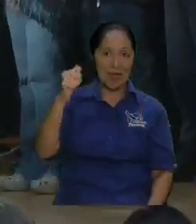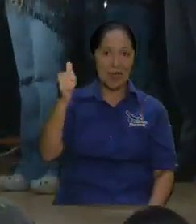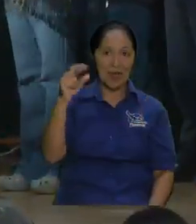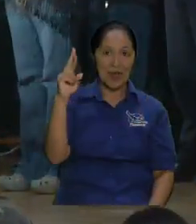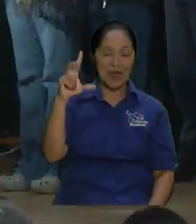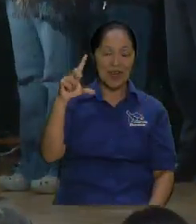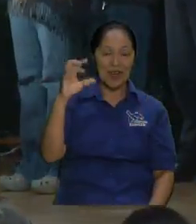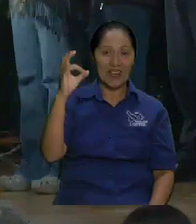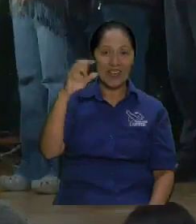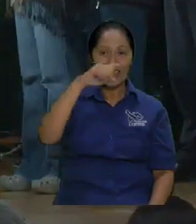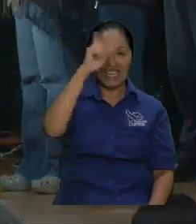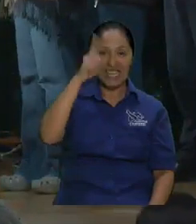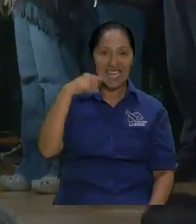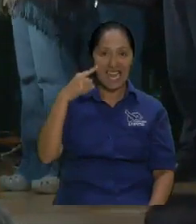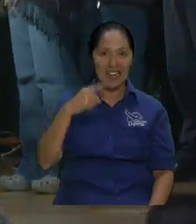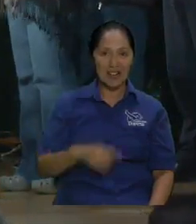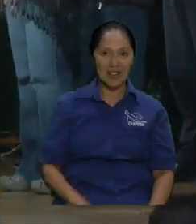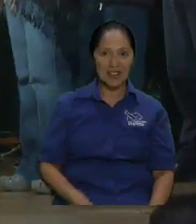fíjale